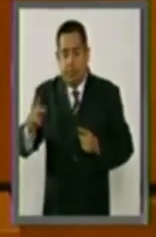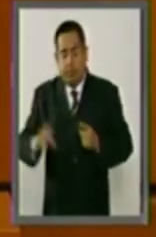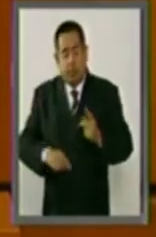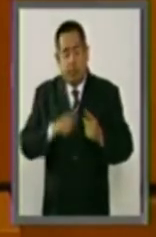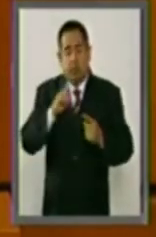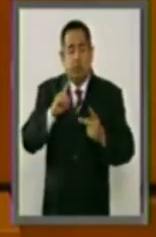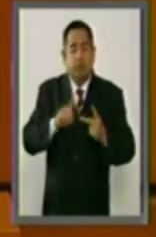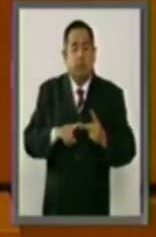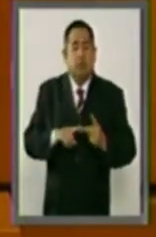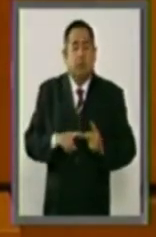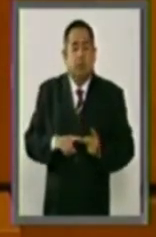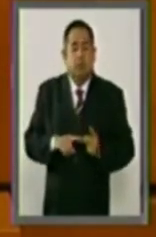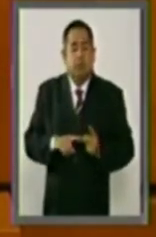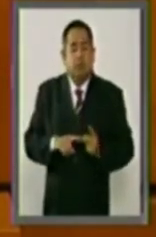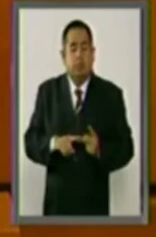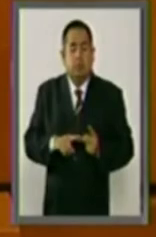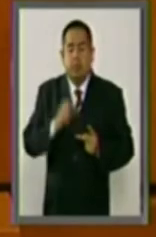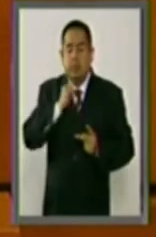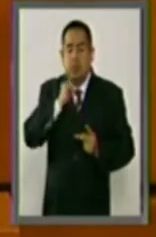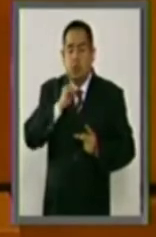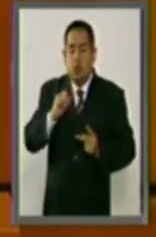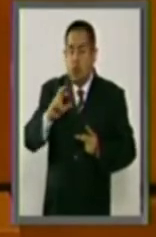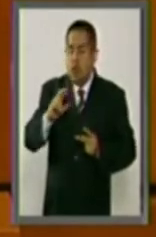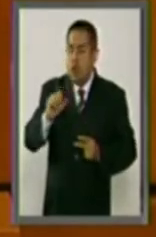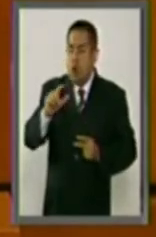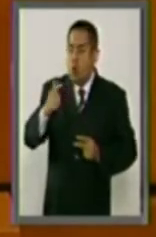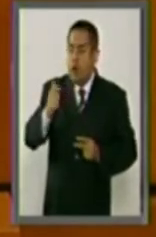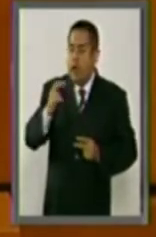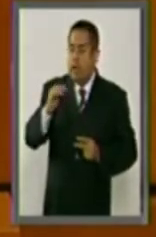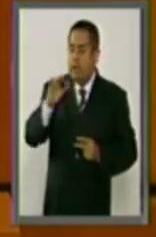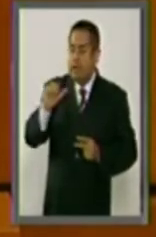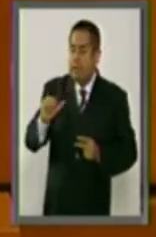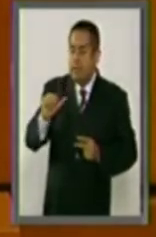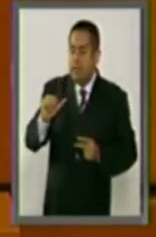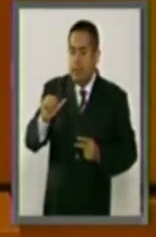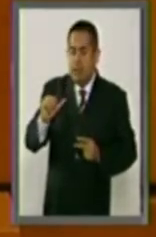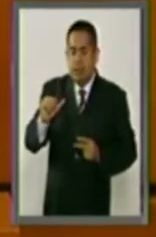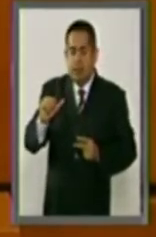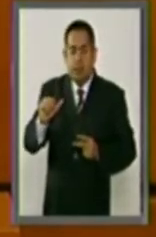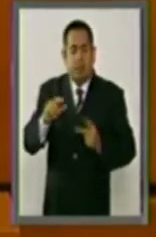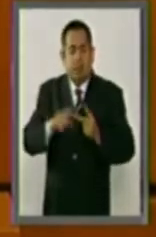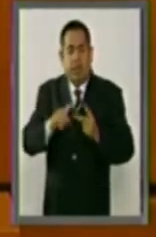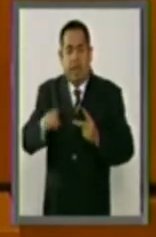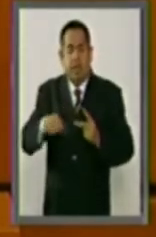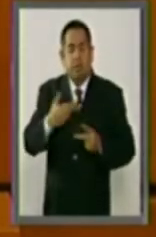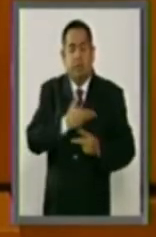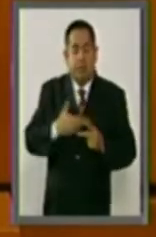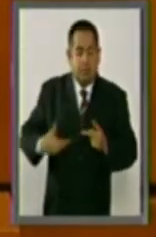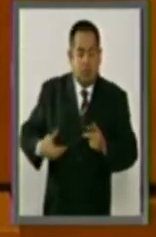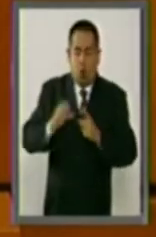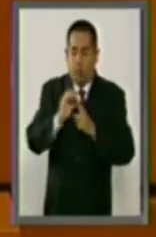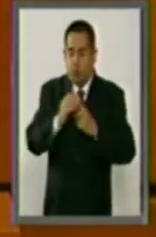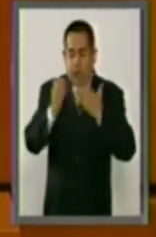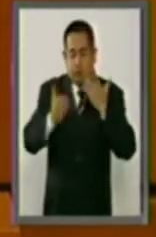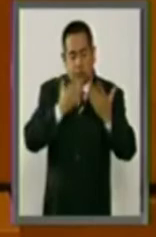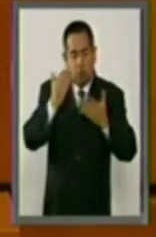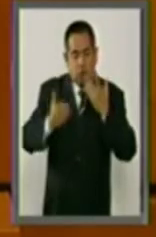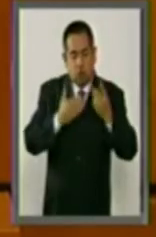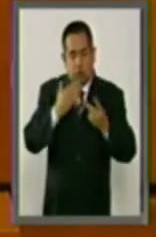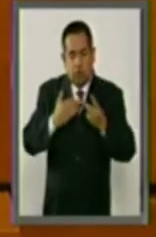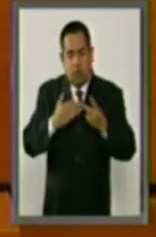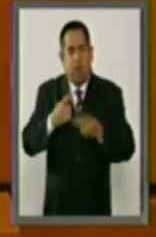Público, al senador Raúl García Guzmán, que es presidente de la Comisión de Estudios Legislativos